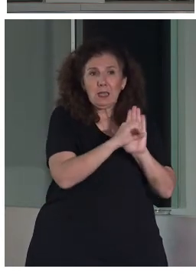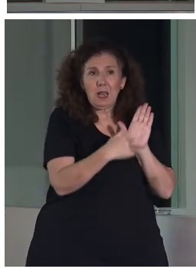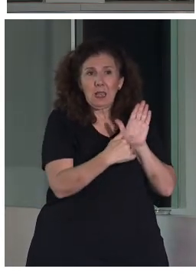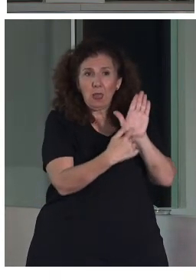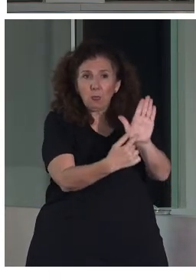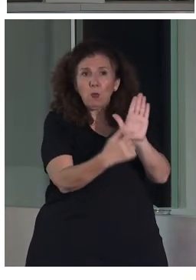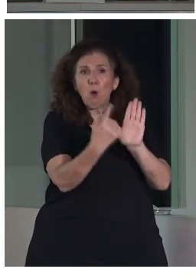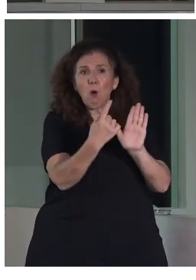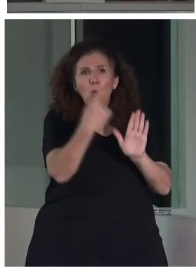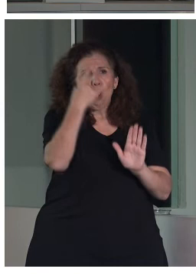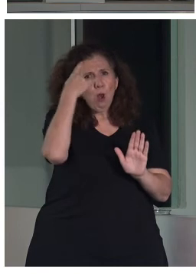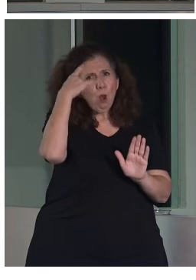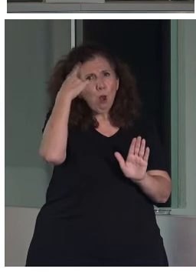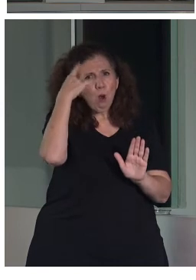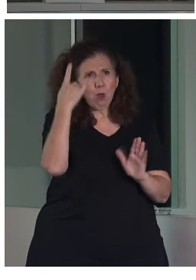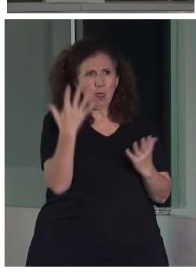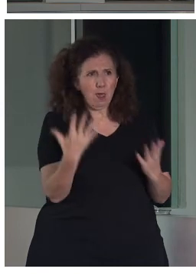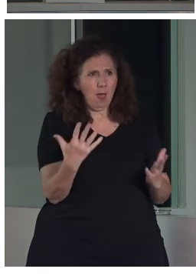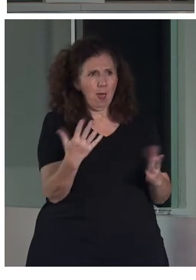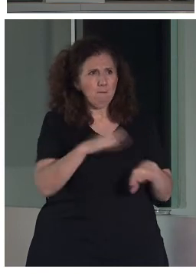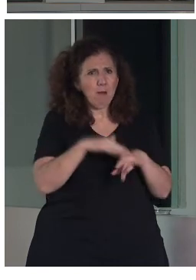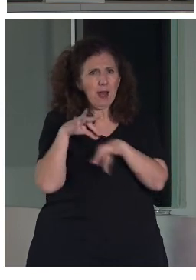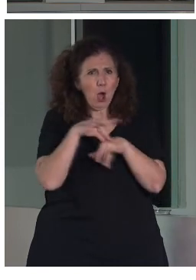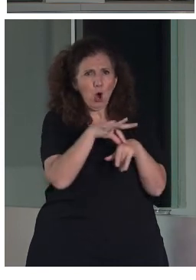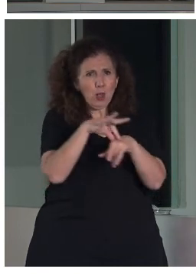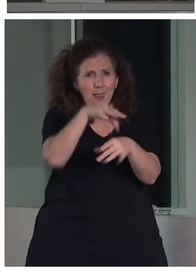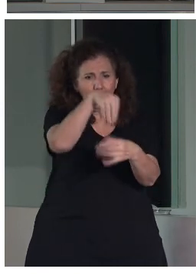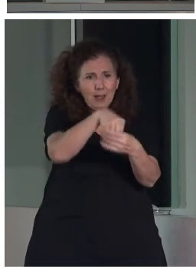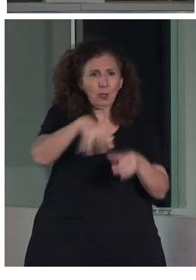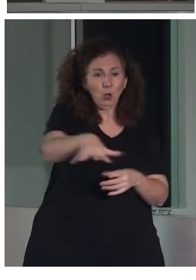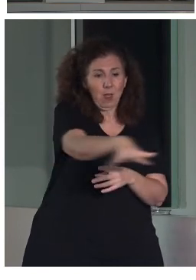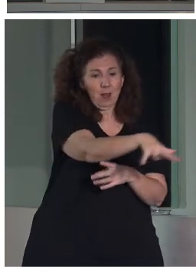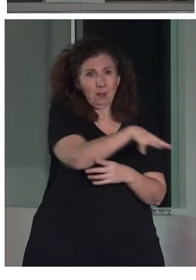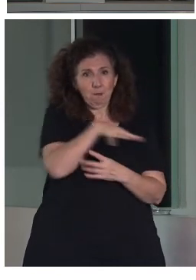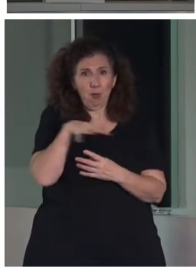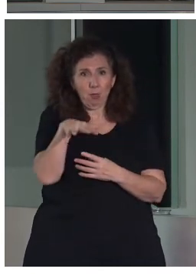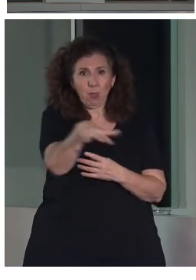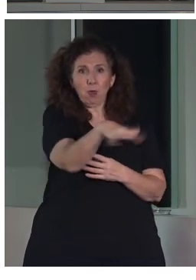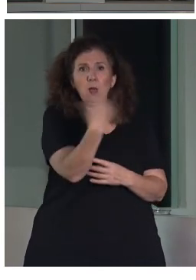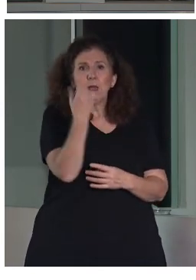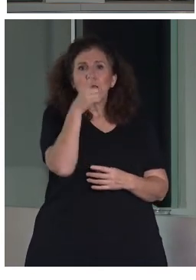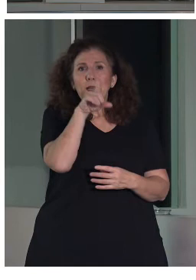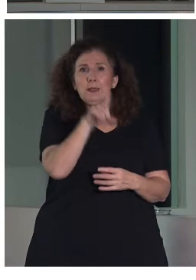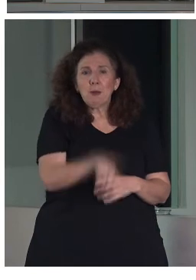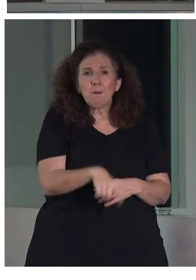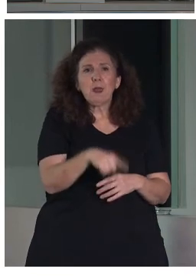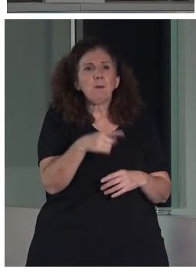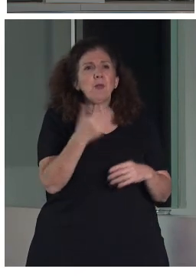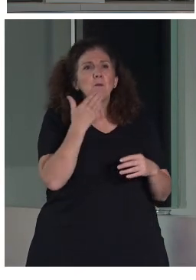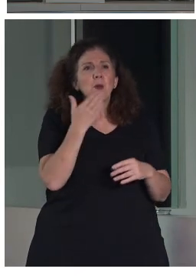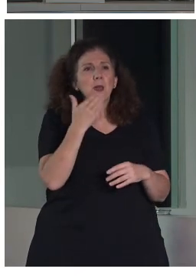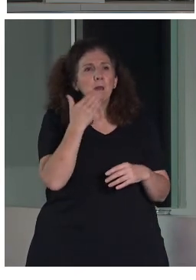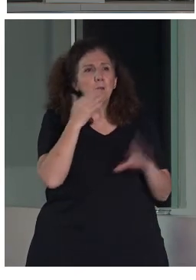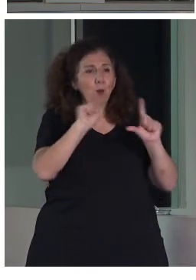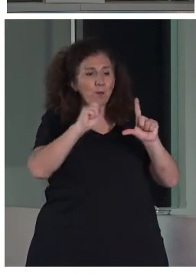a la hora de poder orientar dentro del espacio. También estamos hablando de navegación en páginas web y